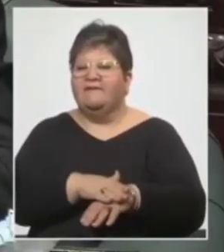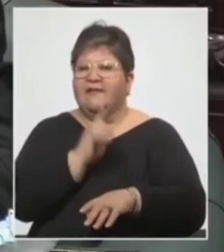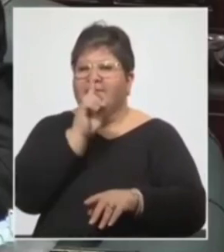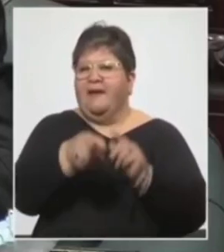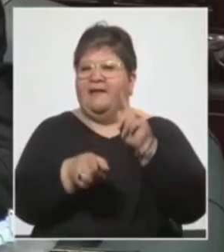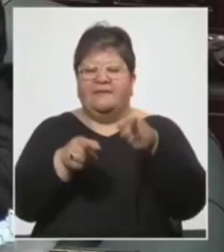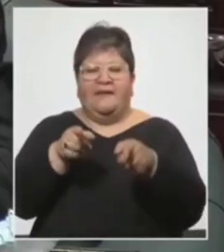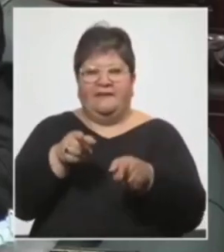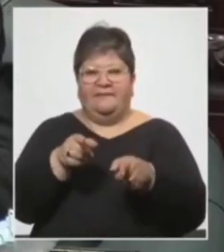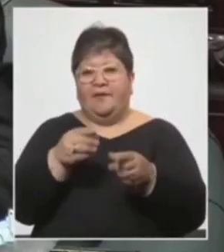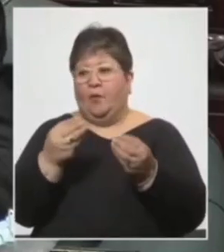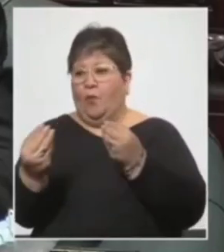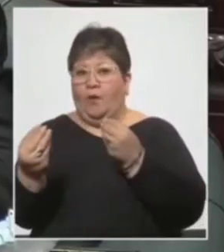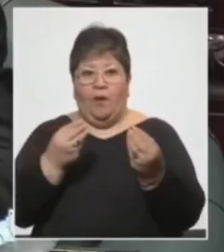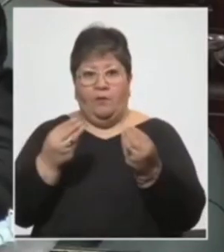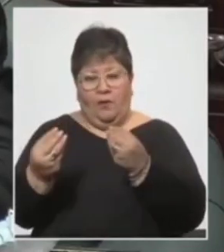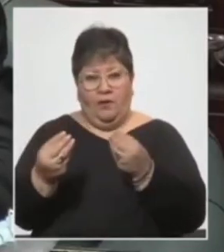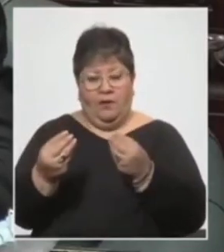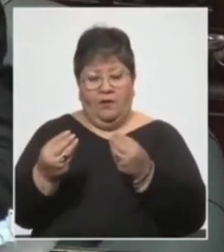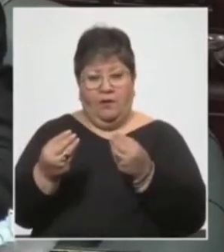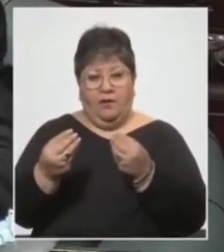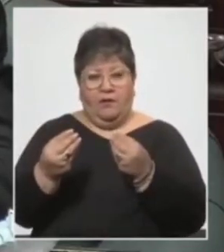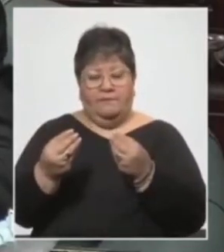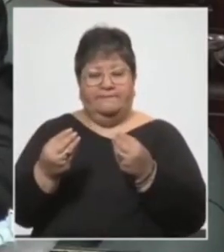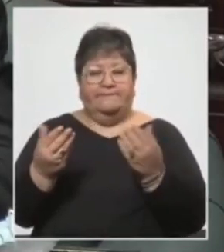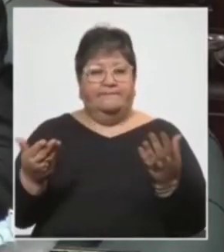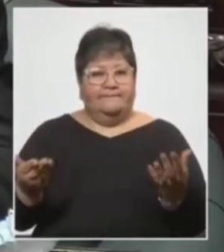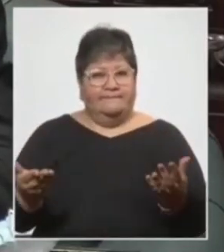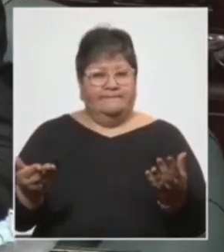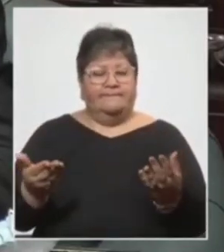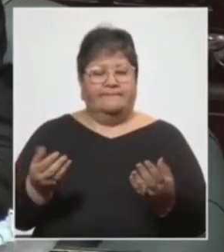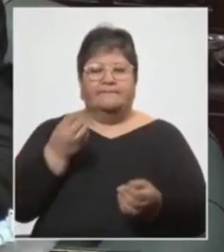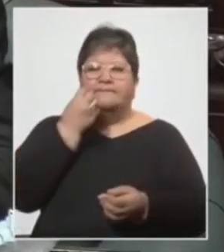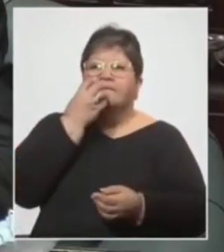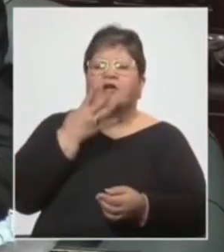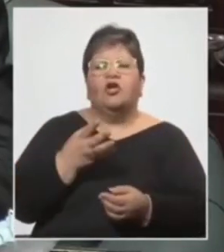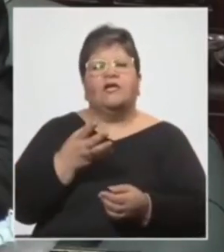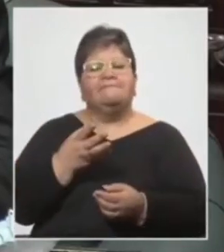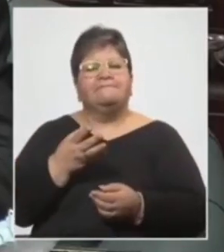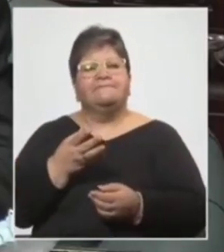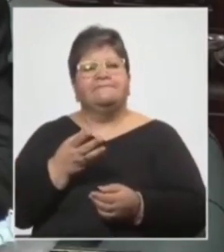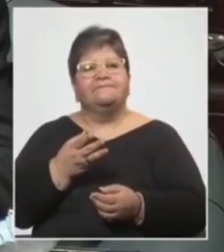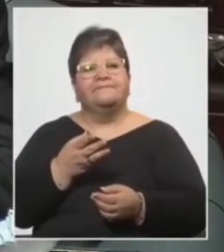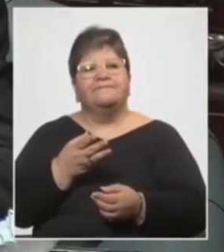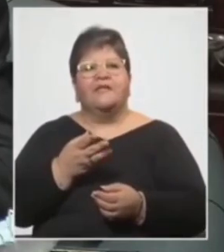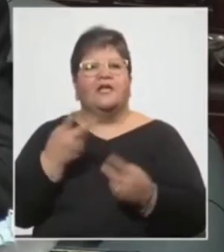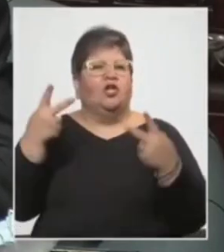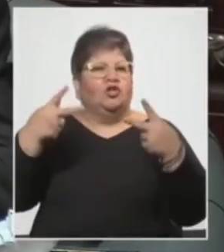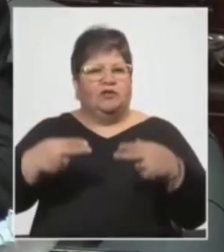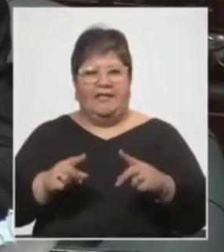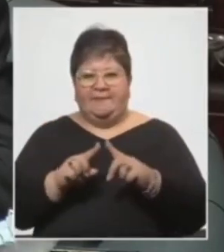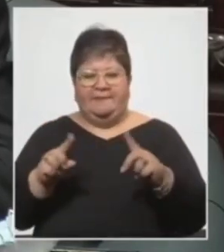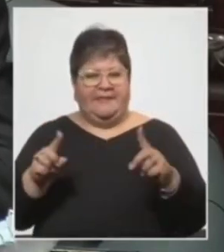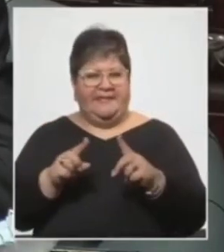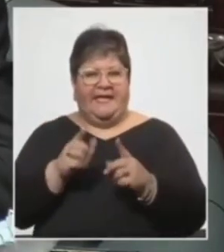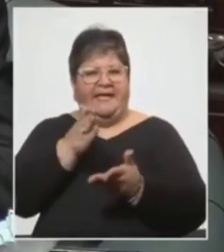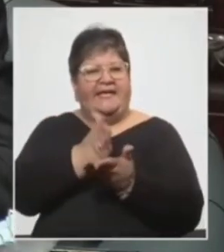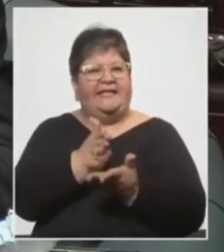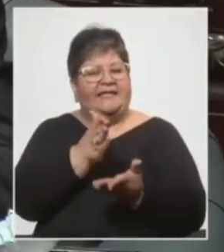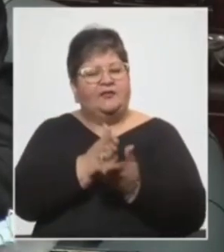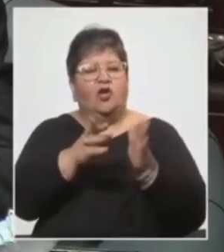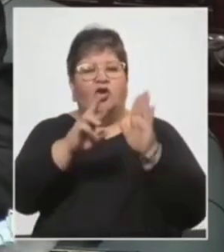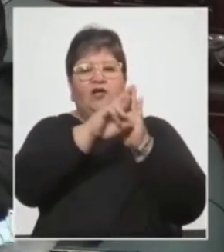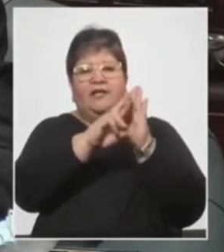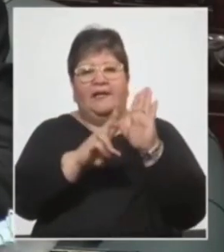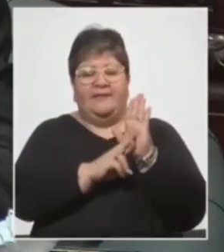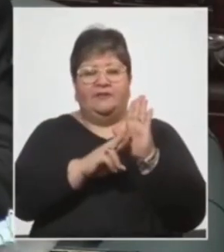autoridades competentes en cada caso, bueno, preferimos ir por una vía en donde no se limite el derecho por la reglamentación